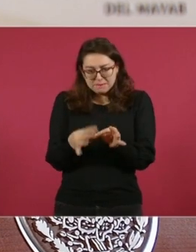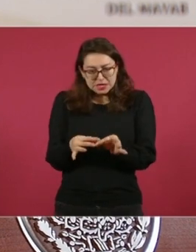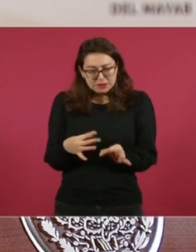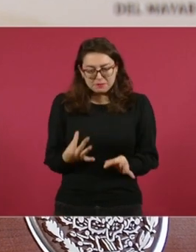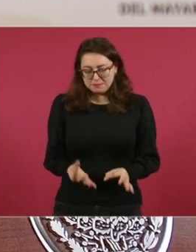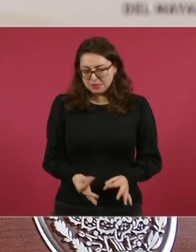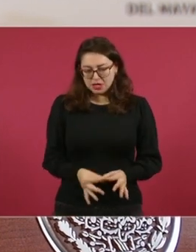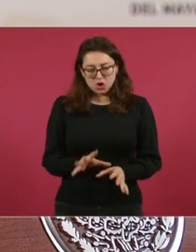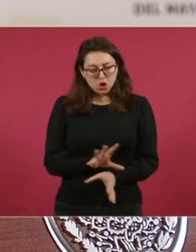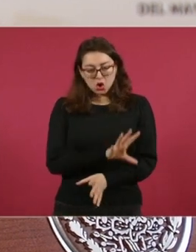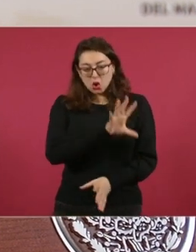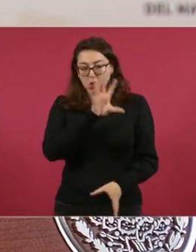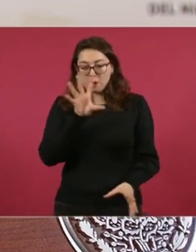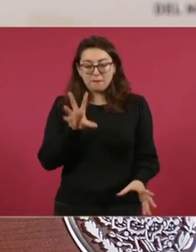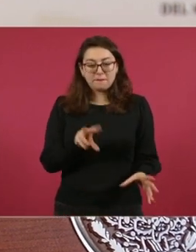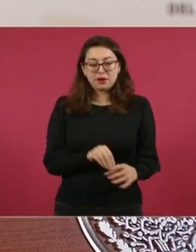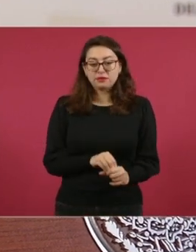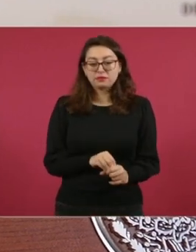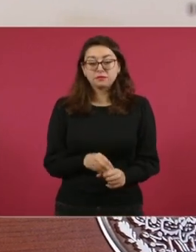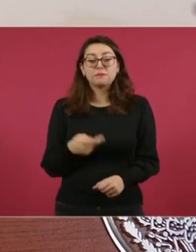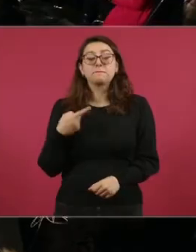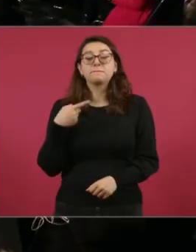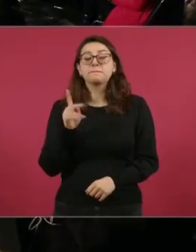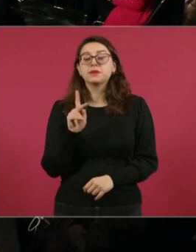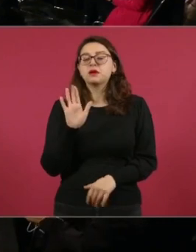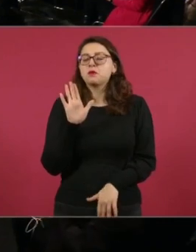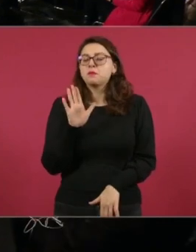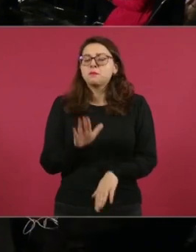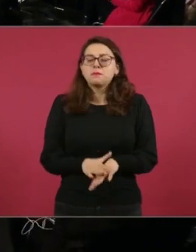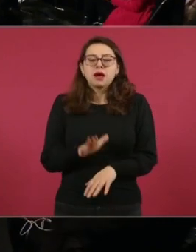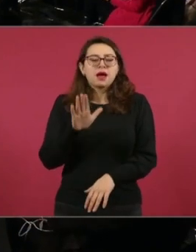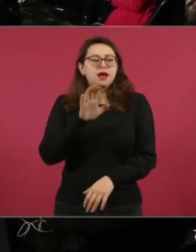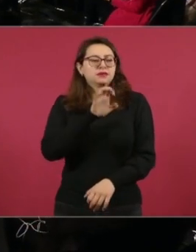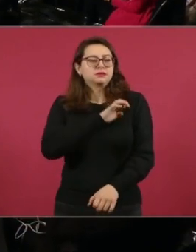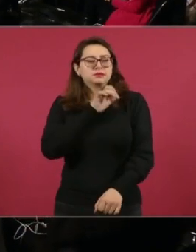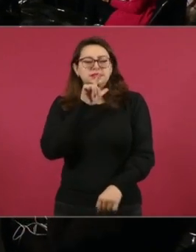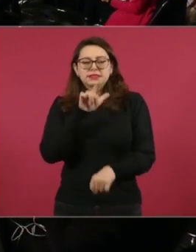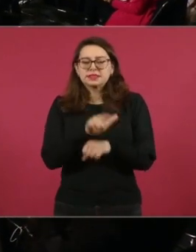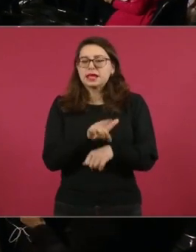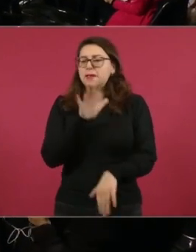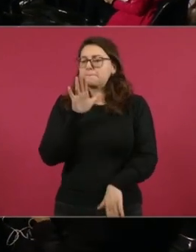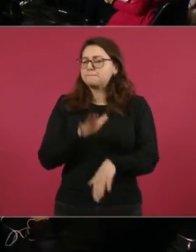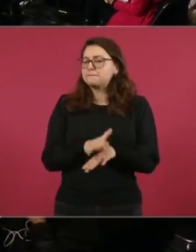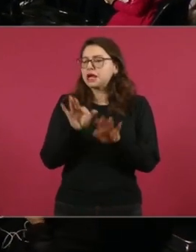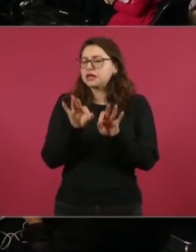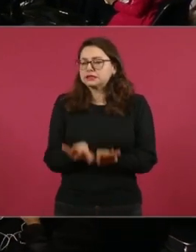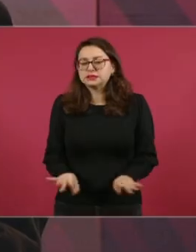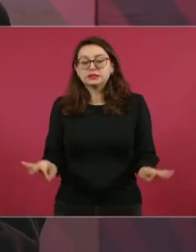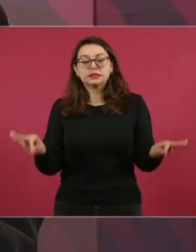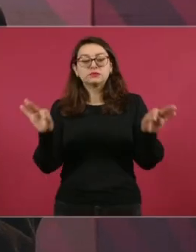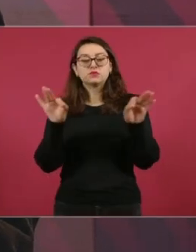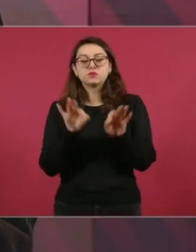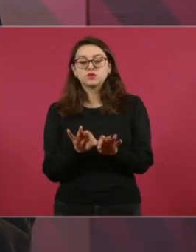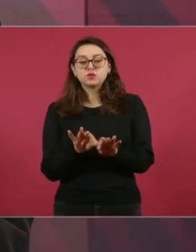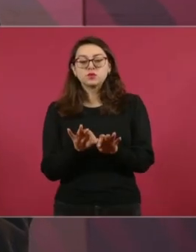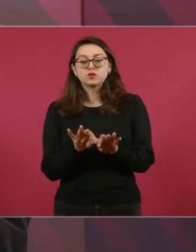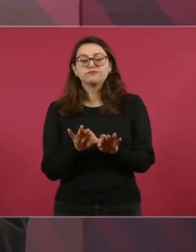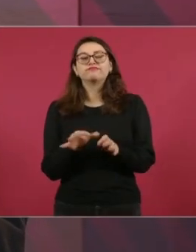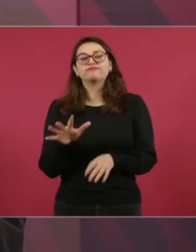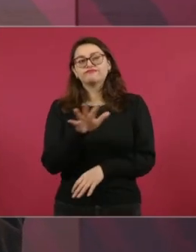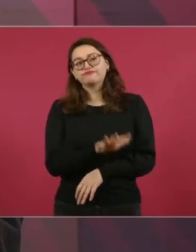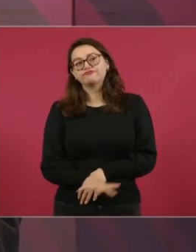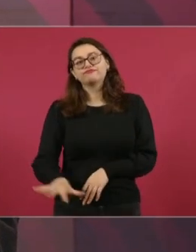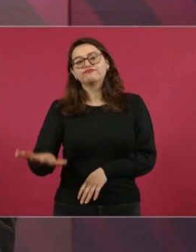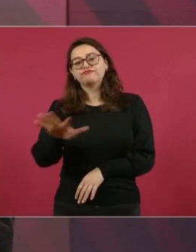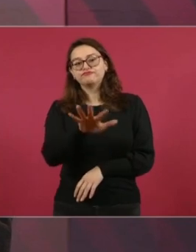destacada, especial, en lo que tiene que ver con la protección a la